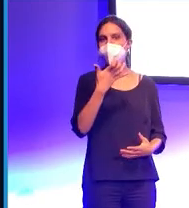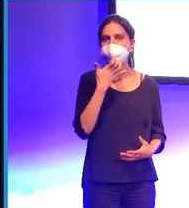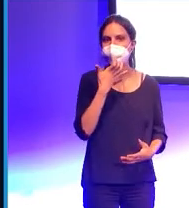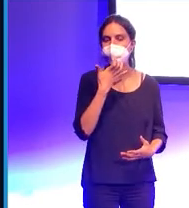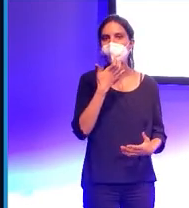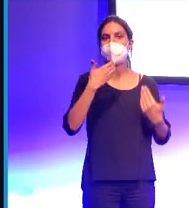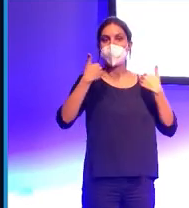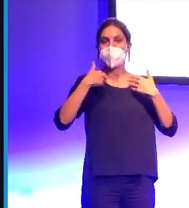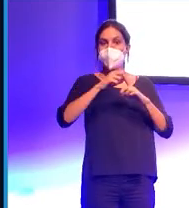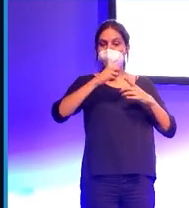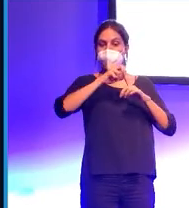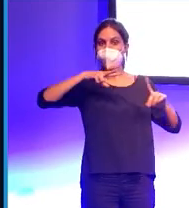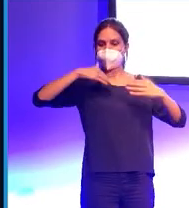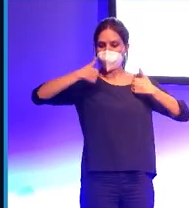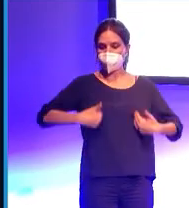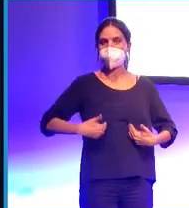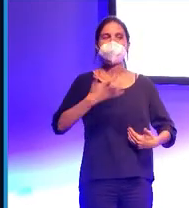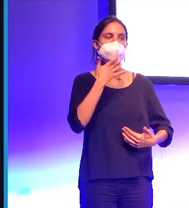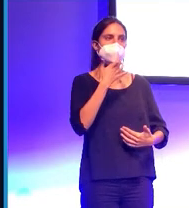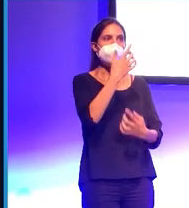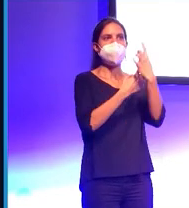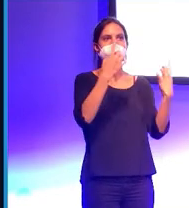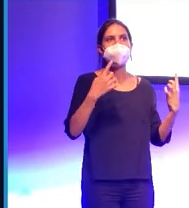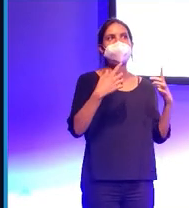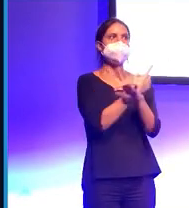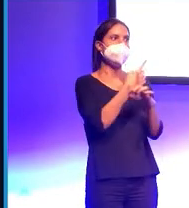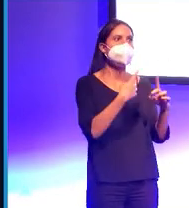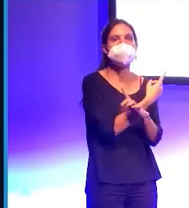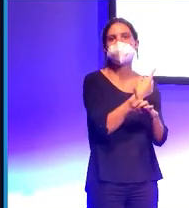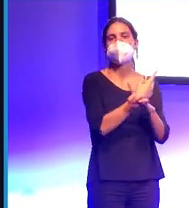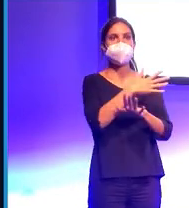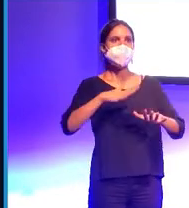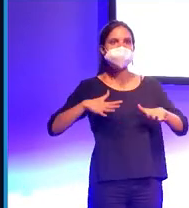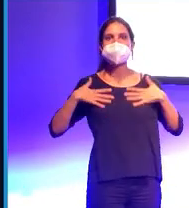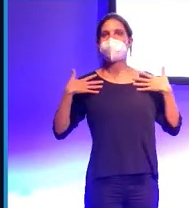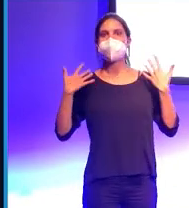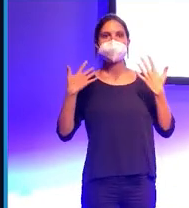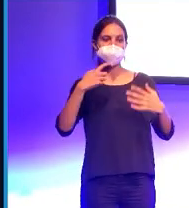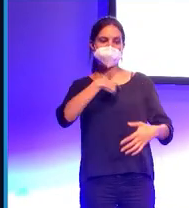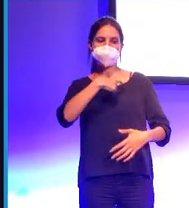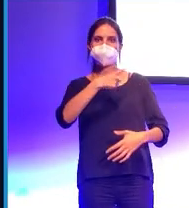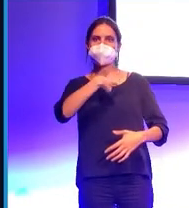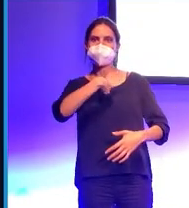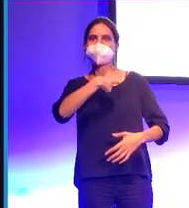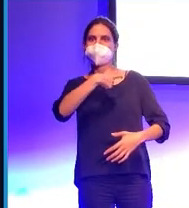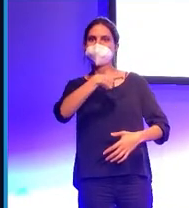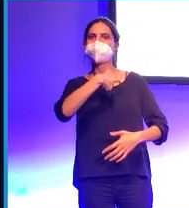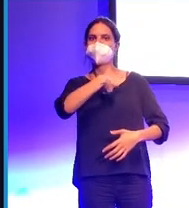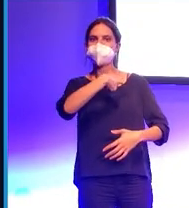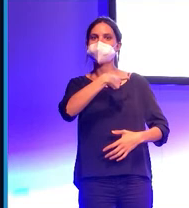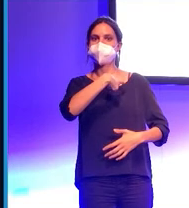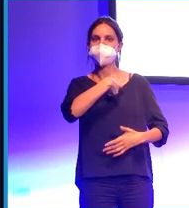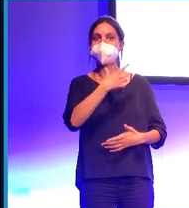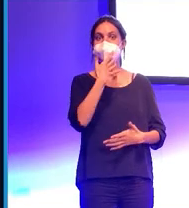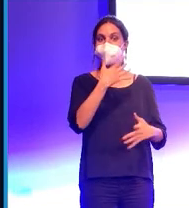fisiológicas. Seguramente muchos de vosotros habéis experimentado que a veces os ponéis nerviosos y de repente notáis el ritmo cardíaco que acelera, notáis los latidos de vuestro